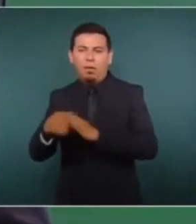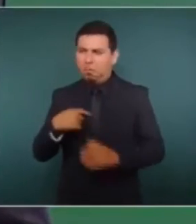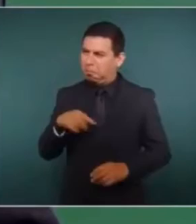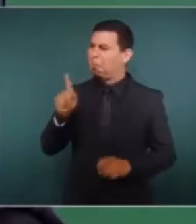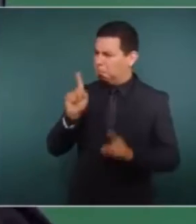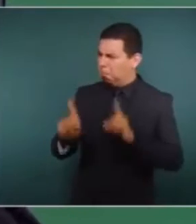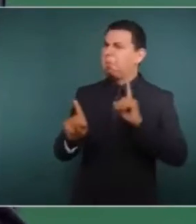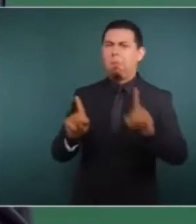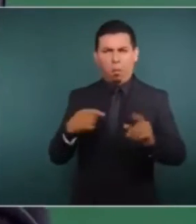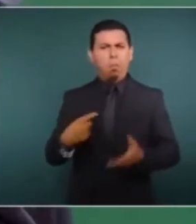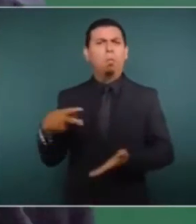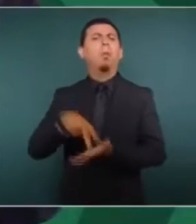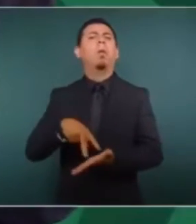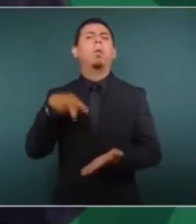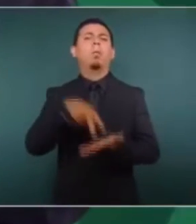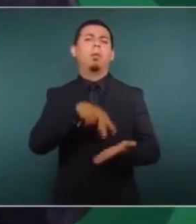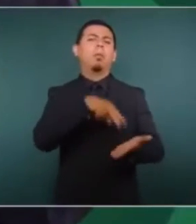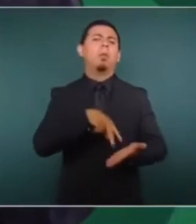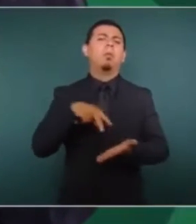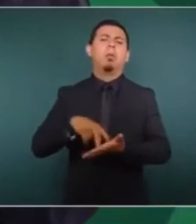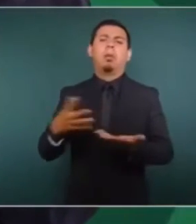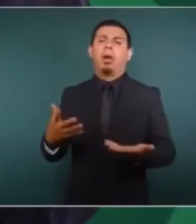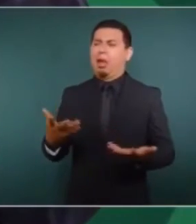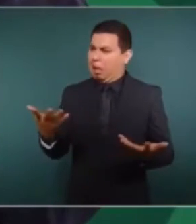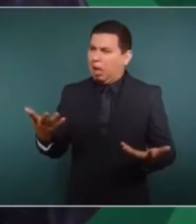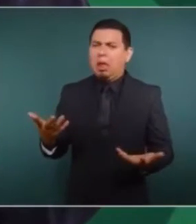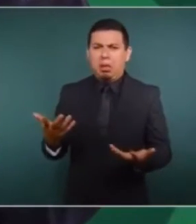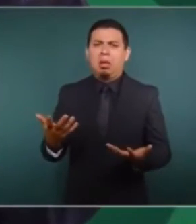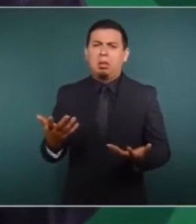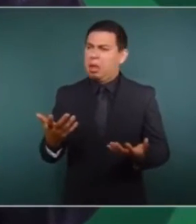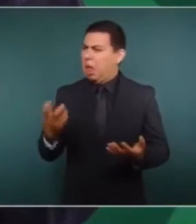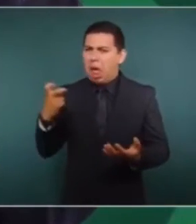Y entonces, ahí está también seguramente.